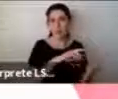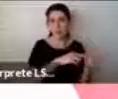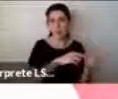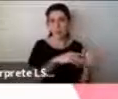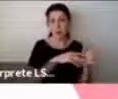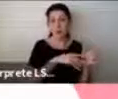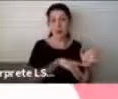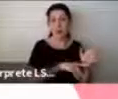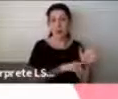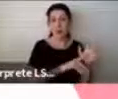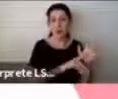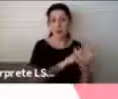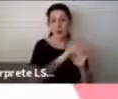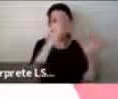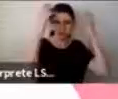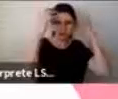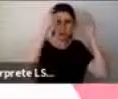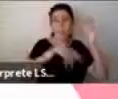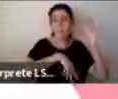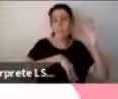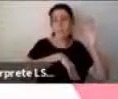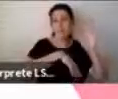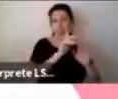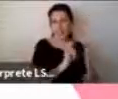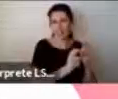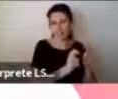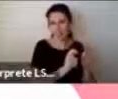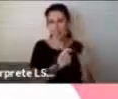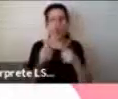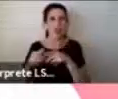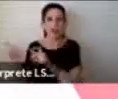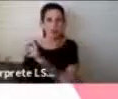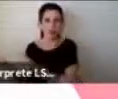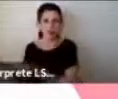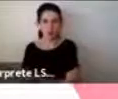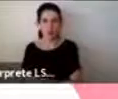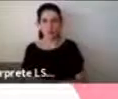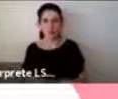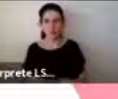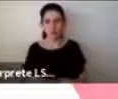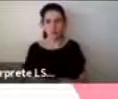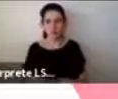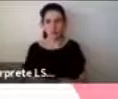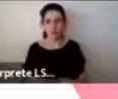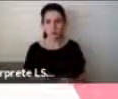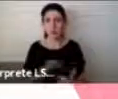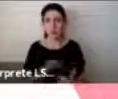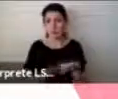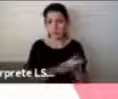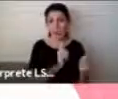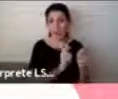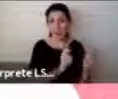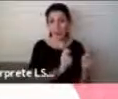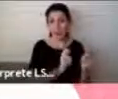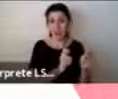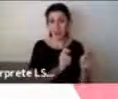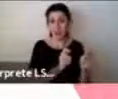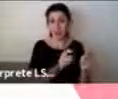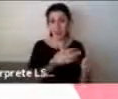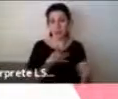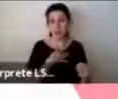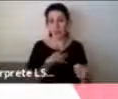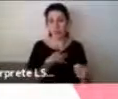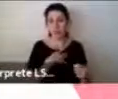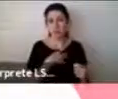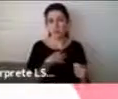también dentro de eso se encuentran los riesgos y situaciones de riesgo como autoagresiones y otros aspectos que son